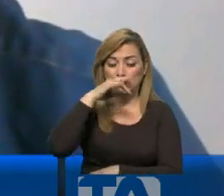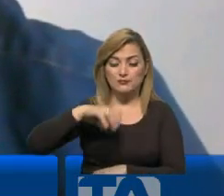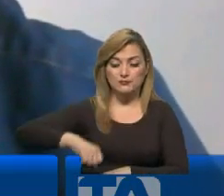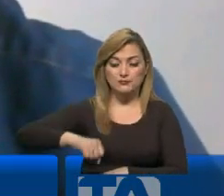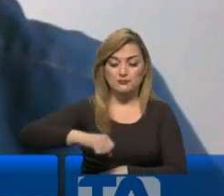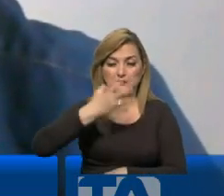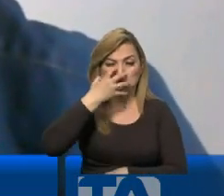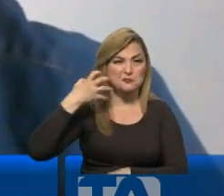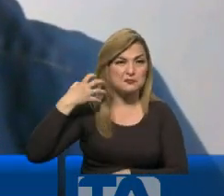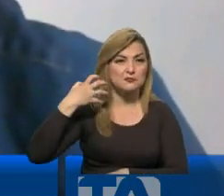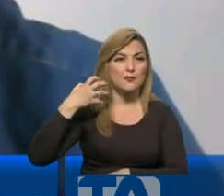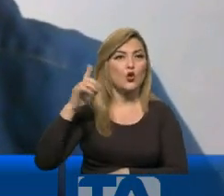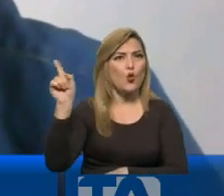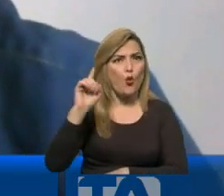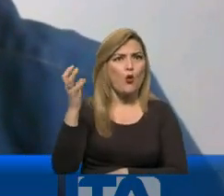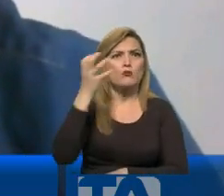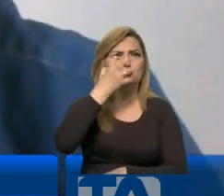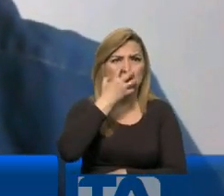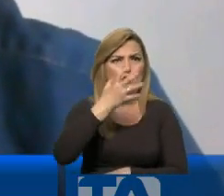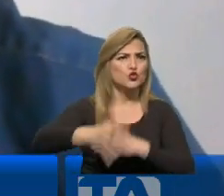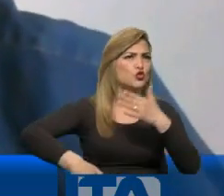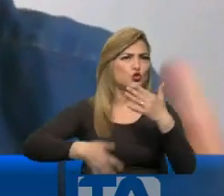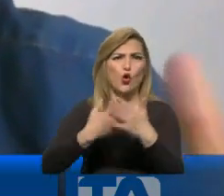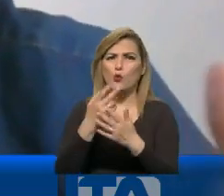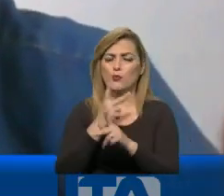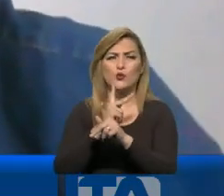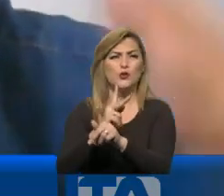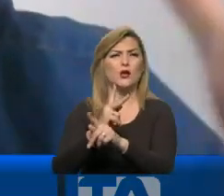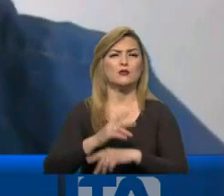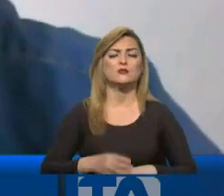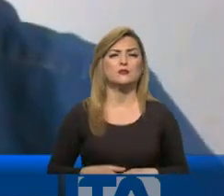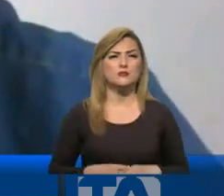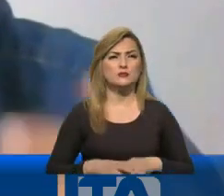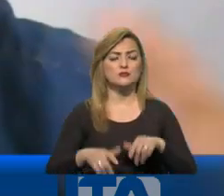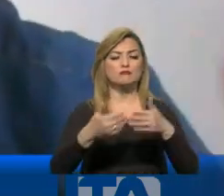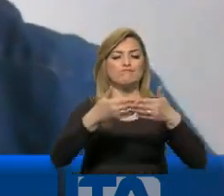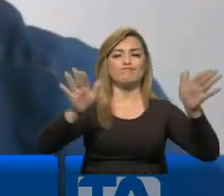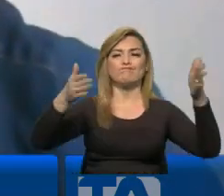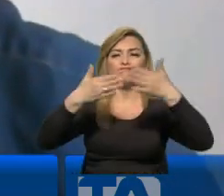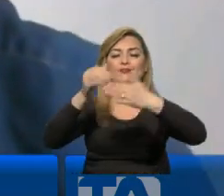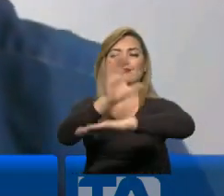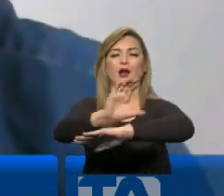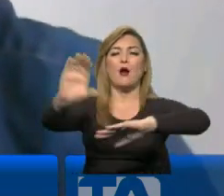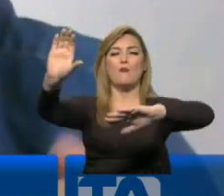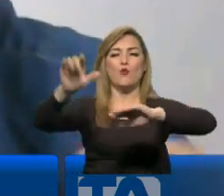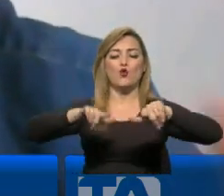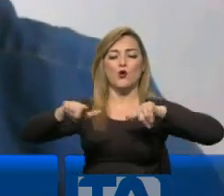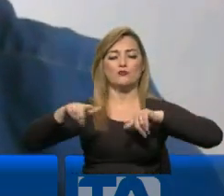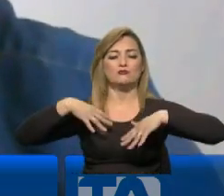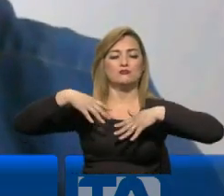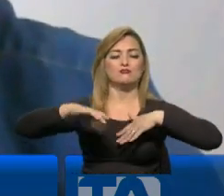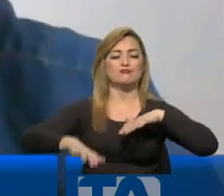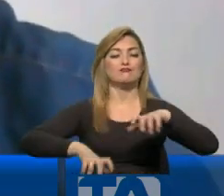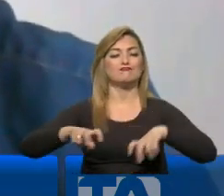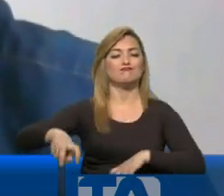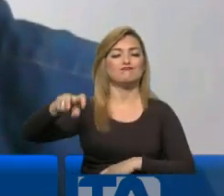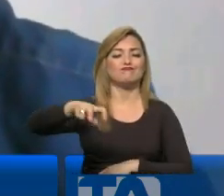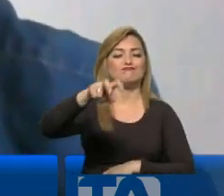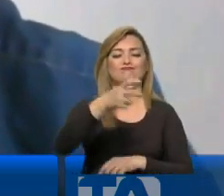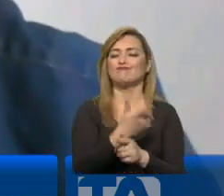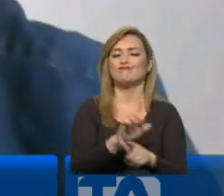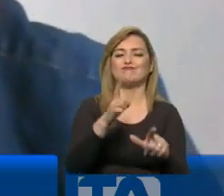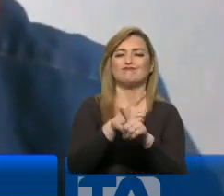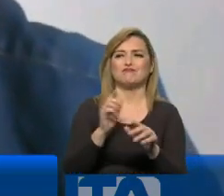sin mascarilla, tiene que todo el mundo estar protegido y escoja lugares abiertos, aire libre, escoja paseos o